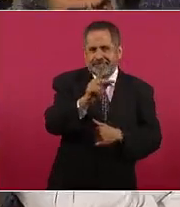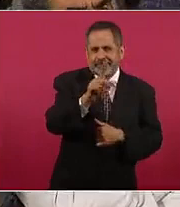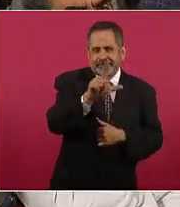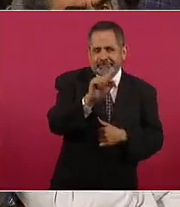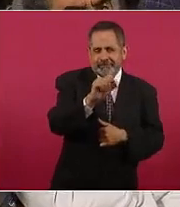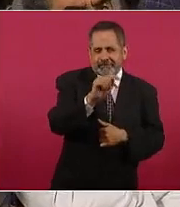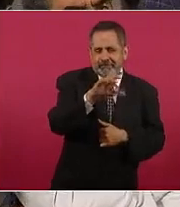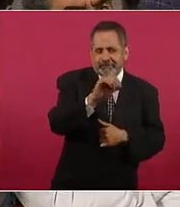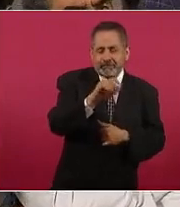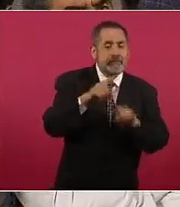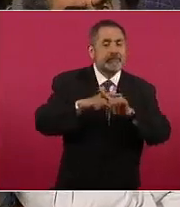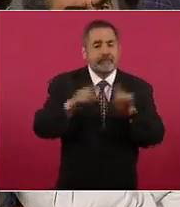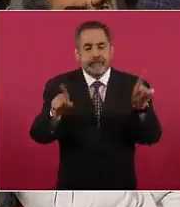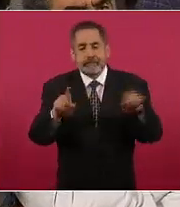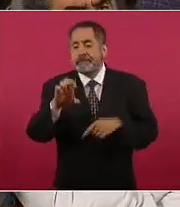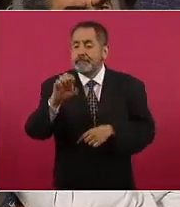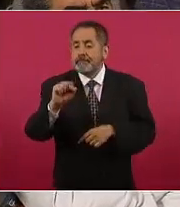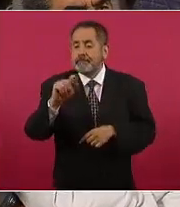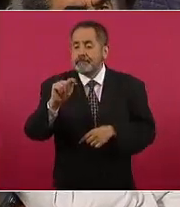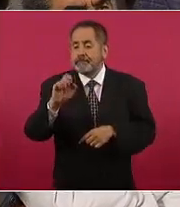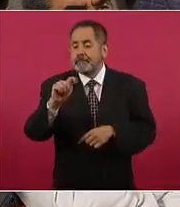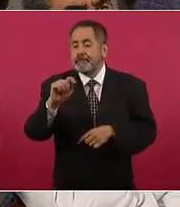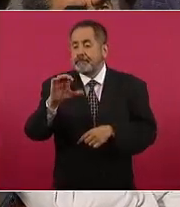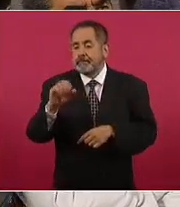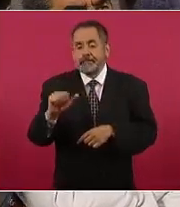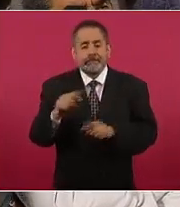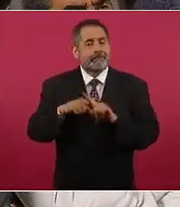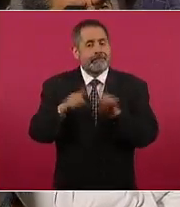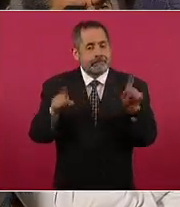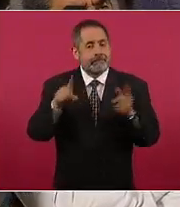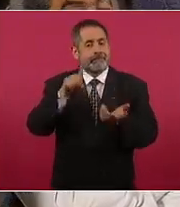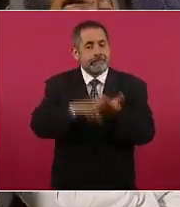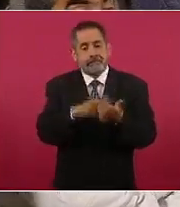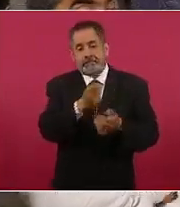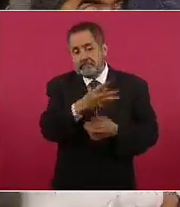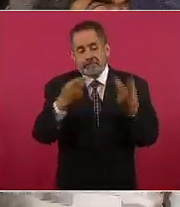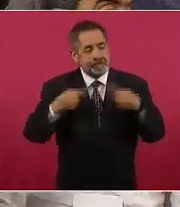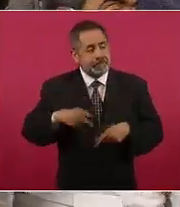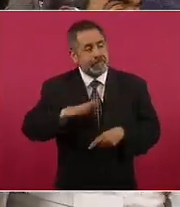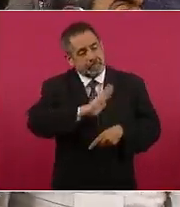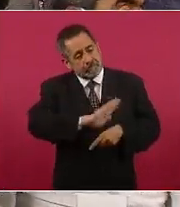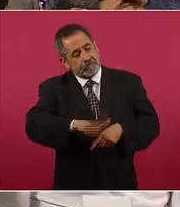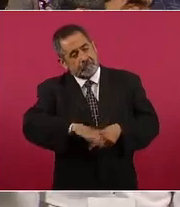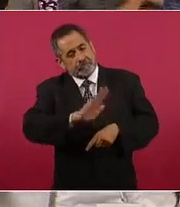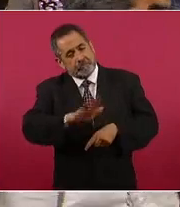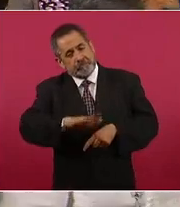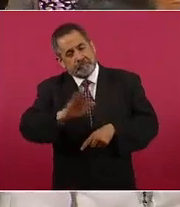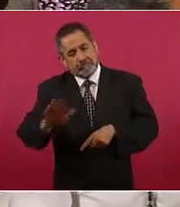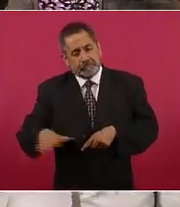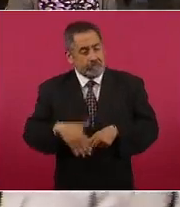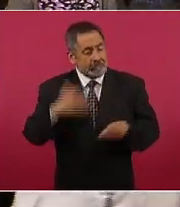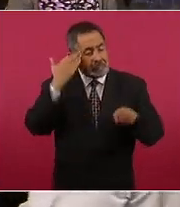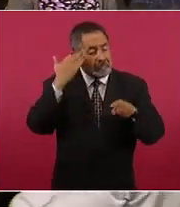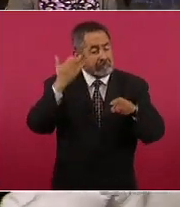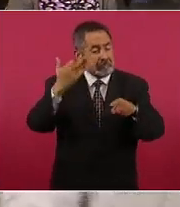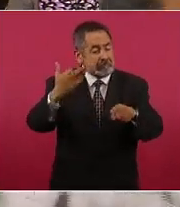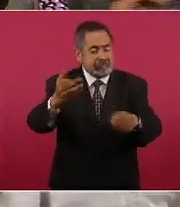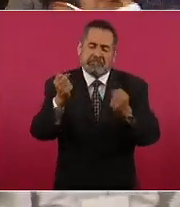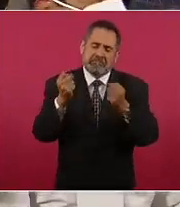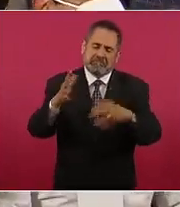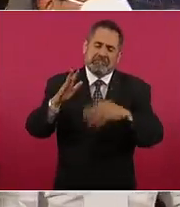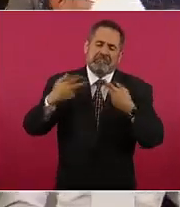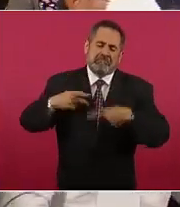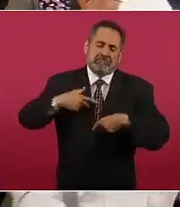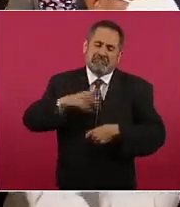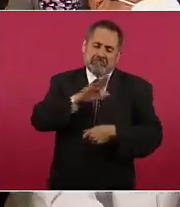médicos, pero con esta especialidad han matado gente. Entonces, entre más se tarde, pues hay más muertes y más gente afectada. Ojalá pueda esto